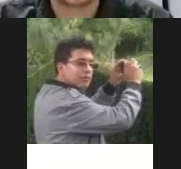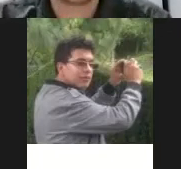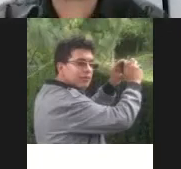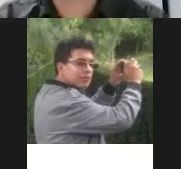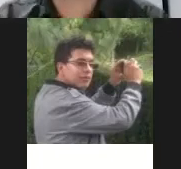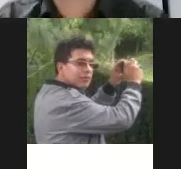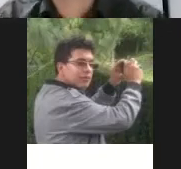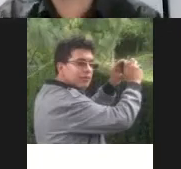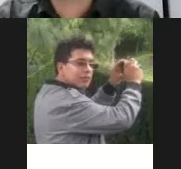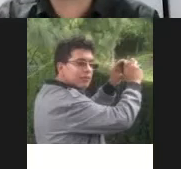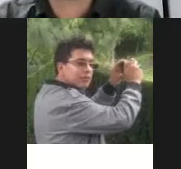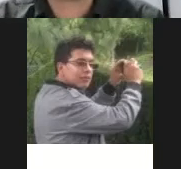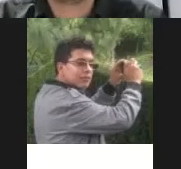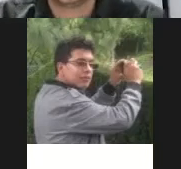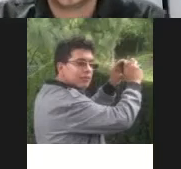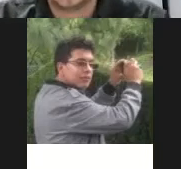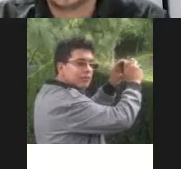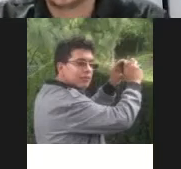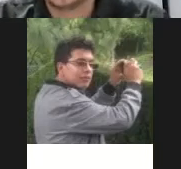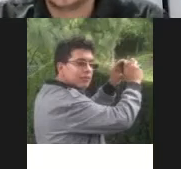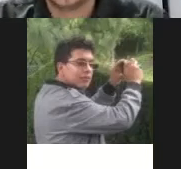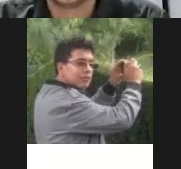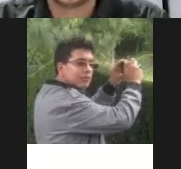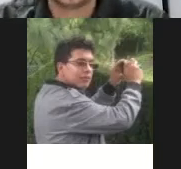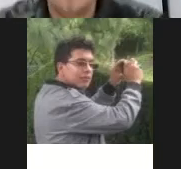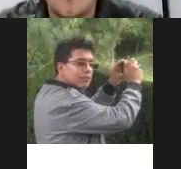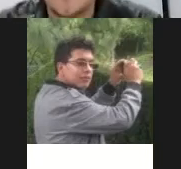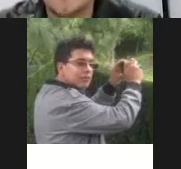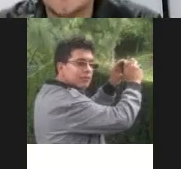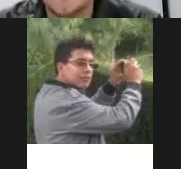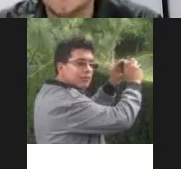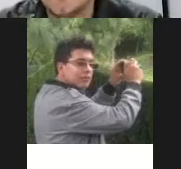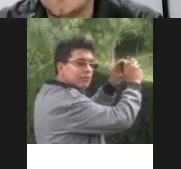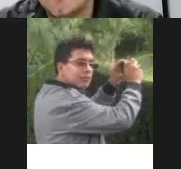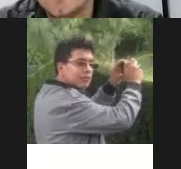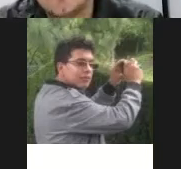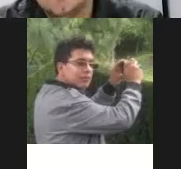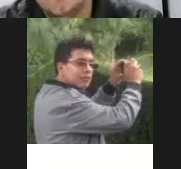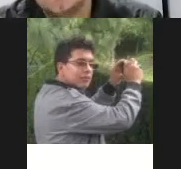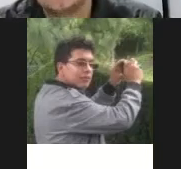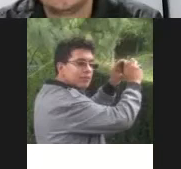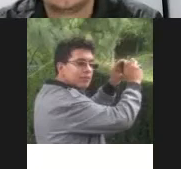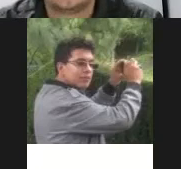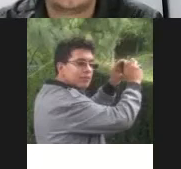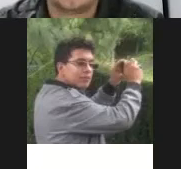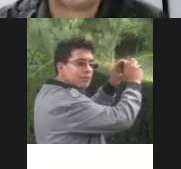métodos o más bien técnicas que en realidad hay muchísimas nosotros vamos a compartir en realidad las que bueno